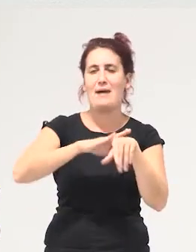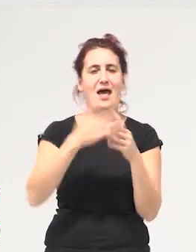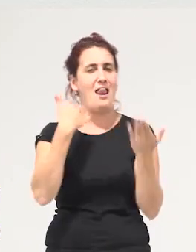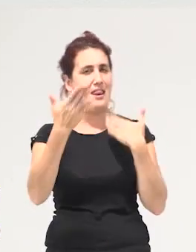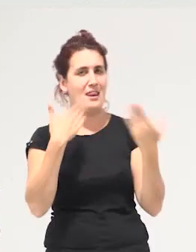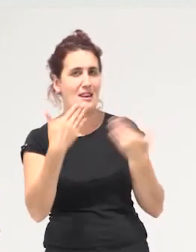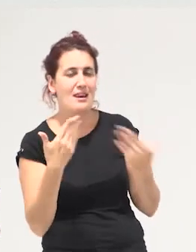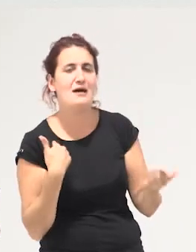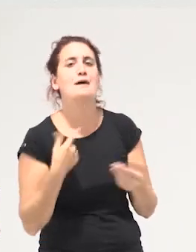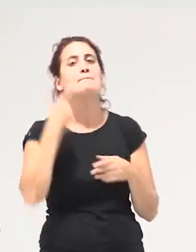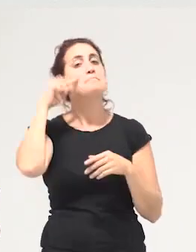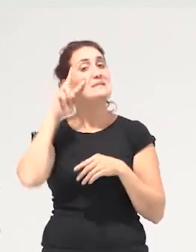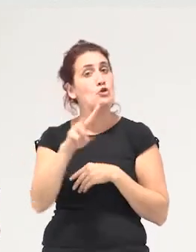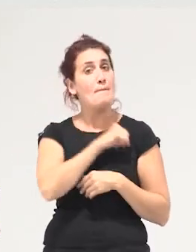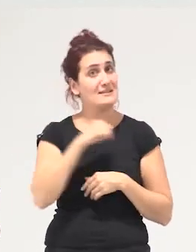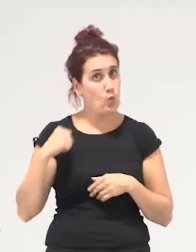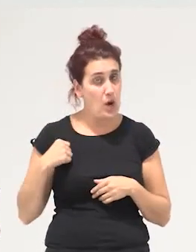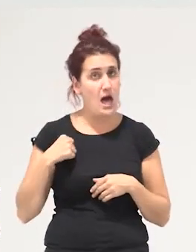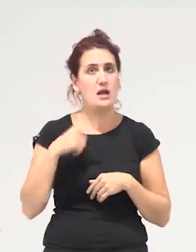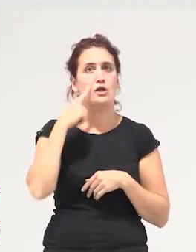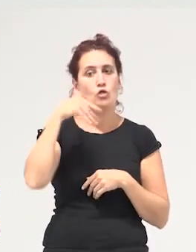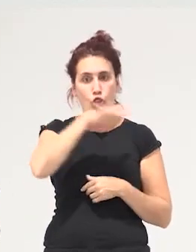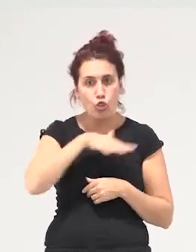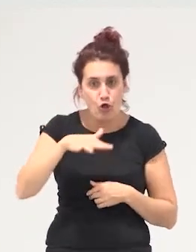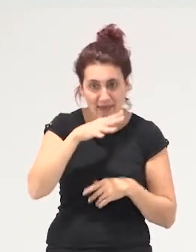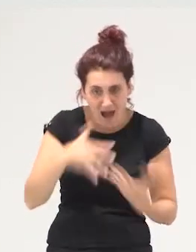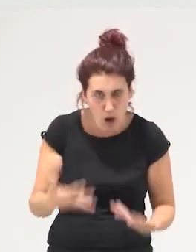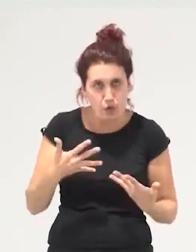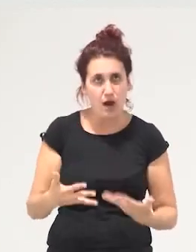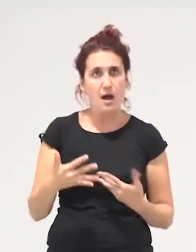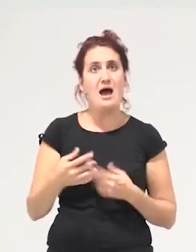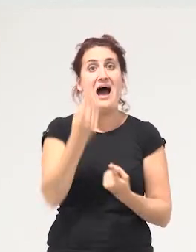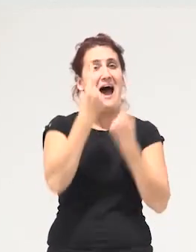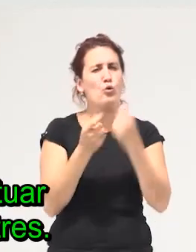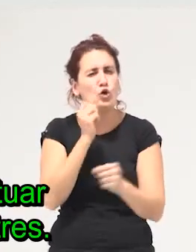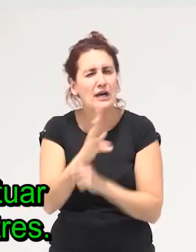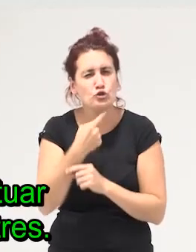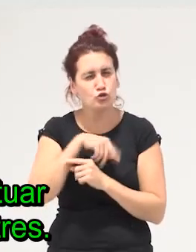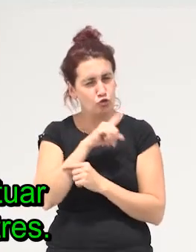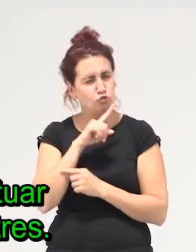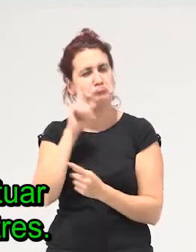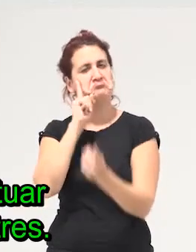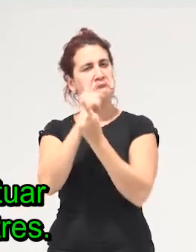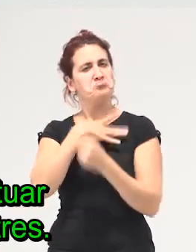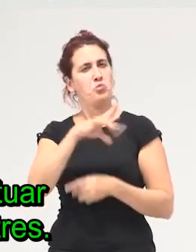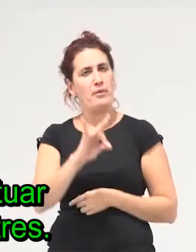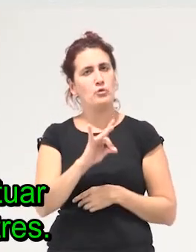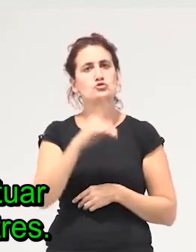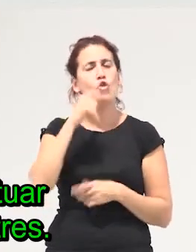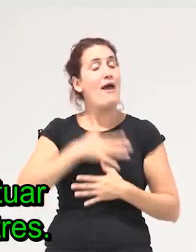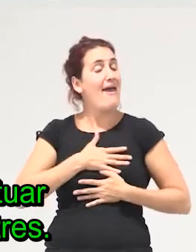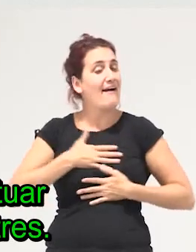no sé esta es una visión particular sobre dónde estamos ahora mismo y algunos retos que enfrentamos yo encantada de que podamos